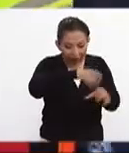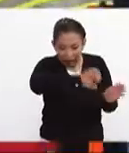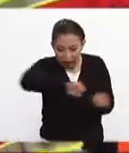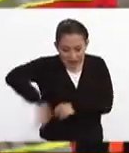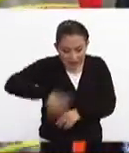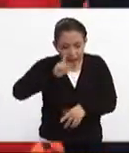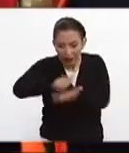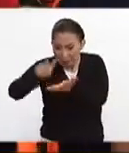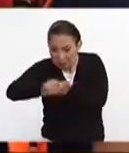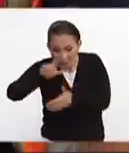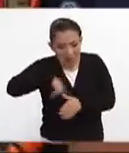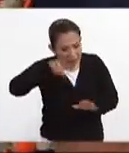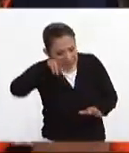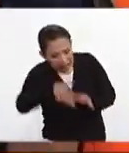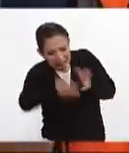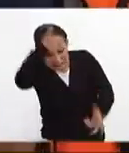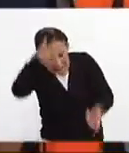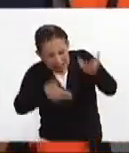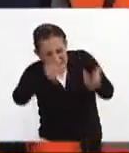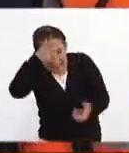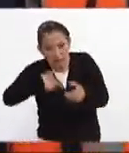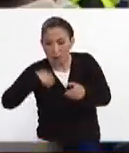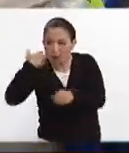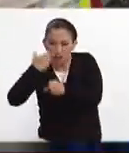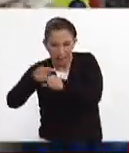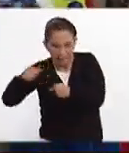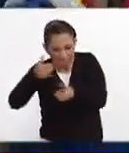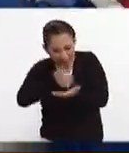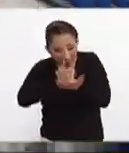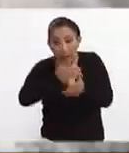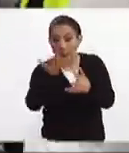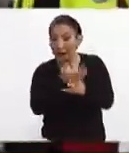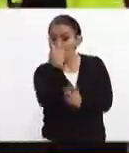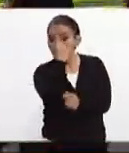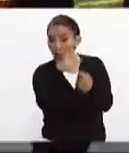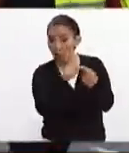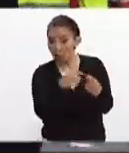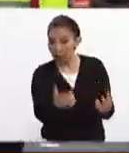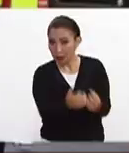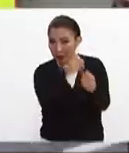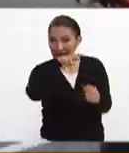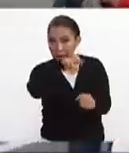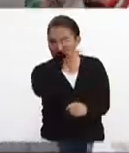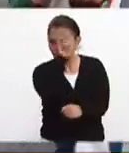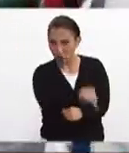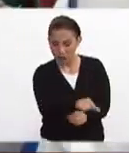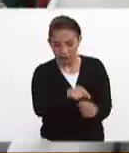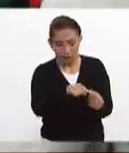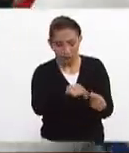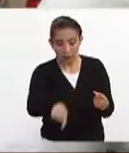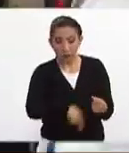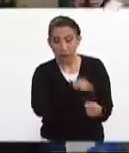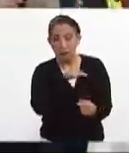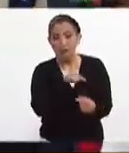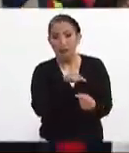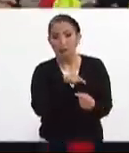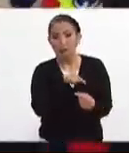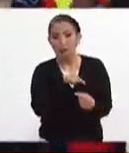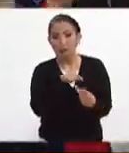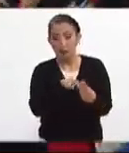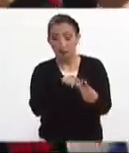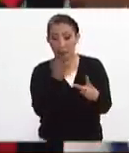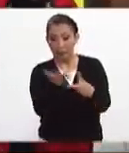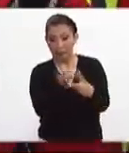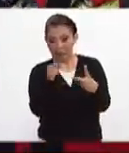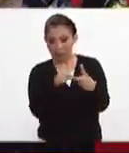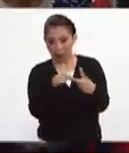sacar todo, las filas interminables de voluntarios. Esa es la fase uno, donde hicieron los rescates más rápidos. En este uno, la fase